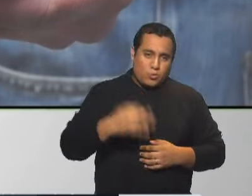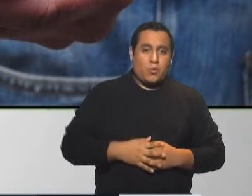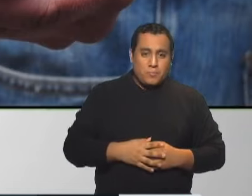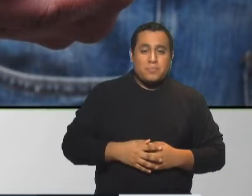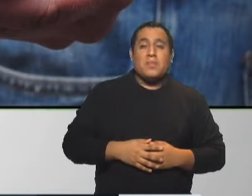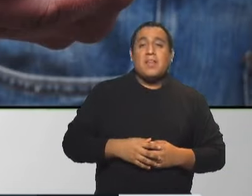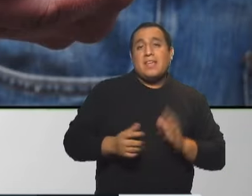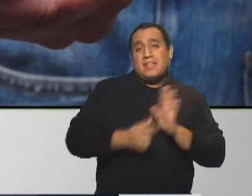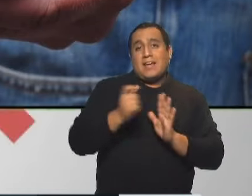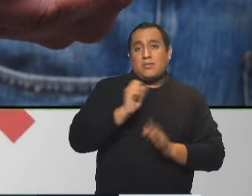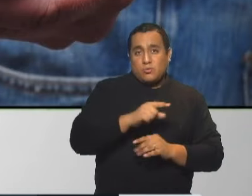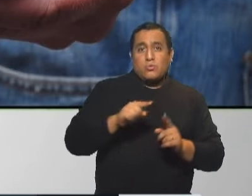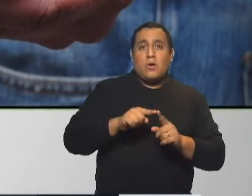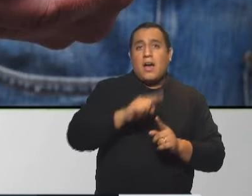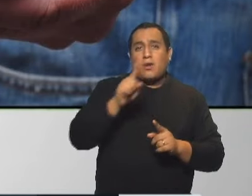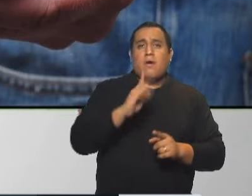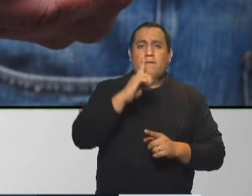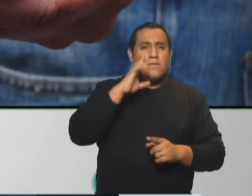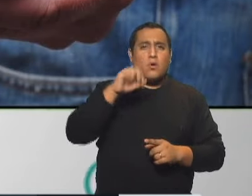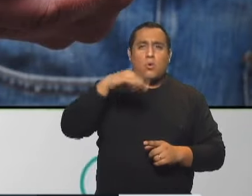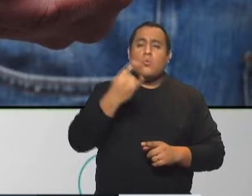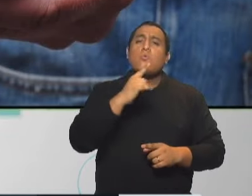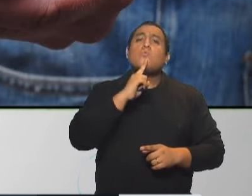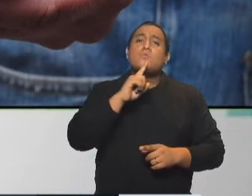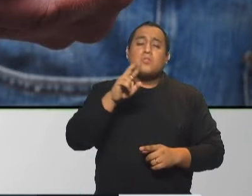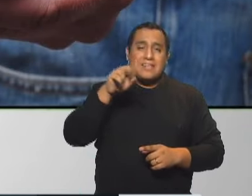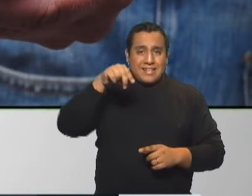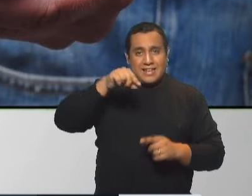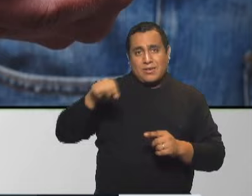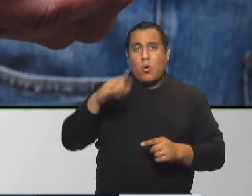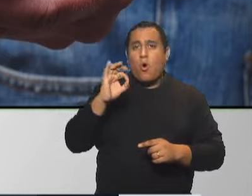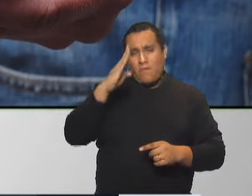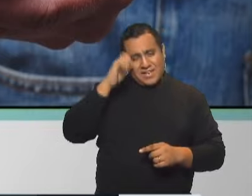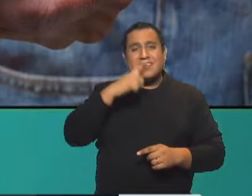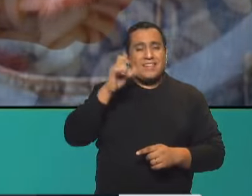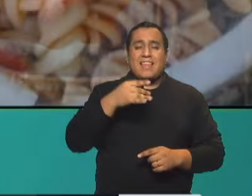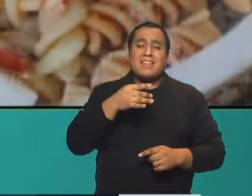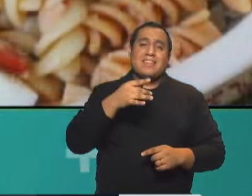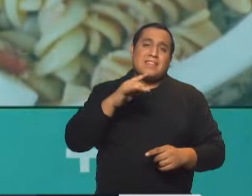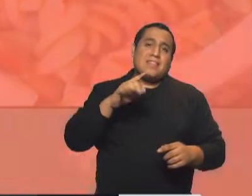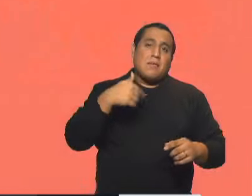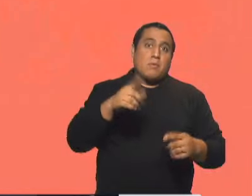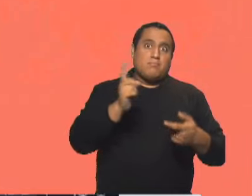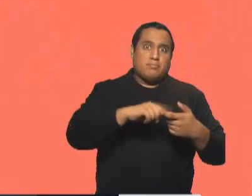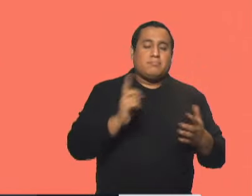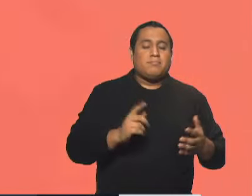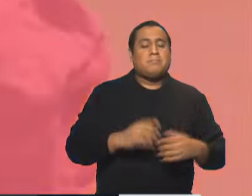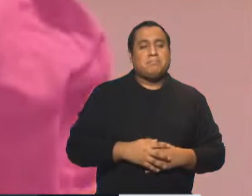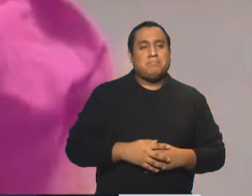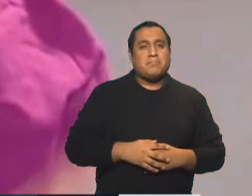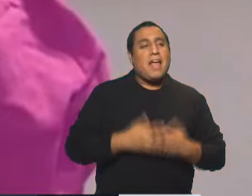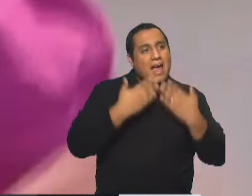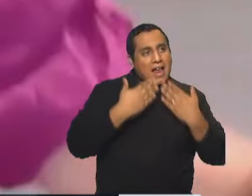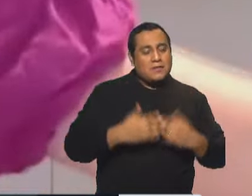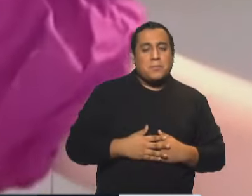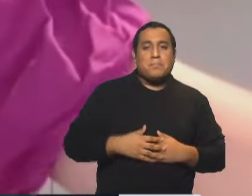obesidad. Gracias por tu participación y por asesorarnos en este pequeñísimo espacio. Gracias. Chau, chau. Vamos a hablar ahora justamente